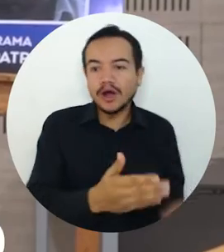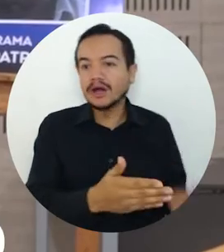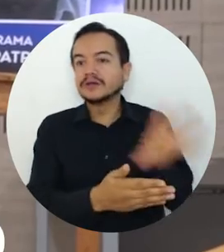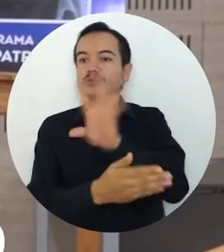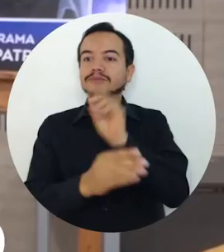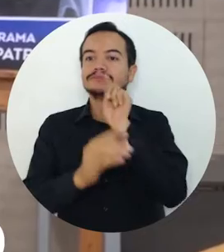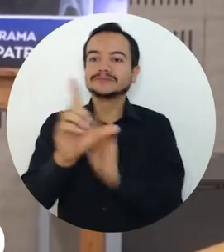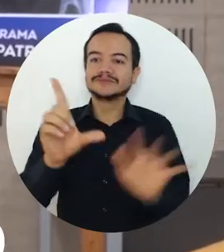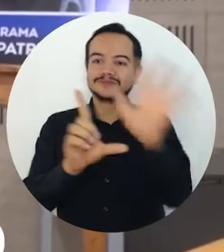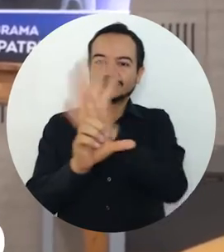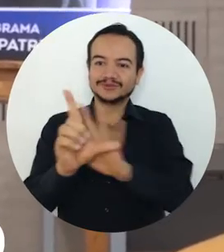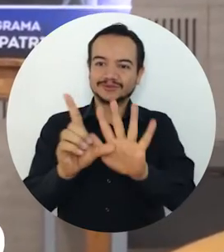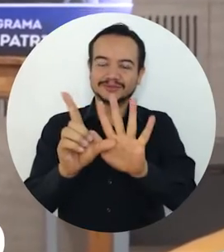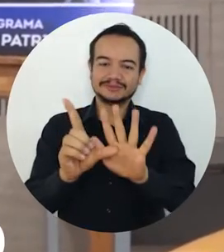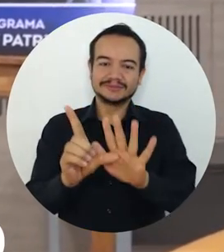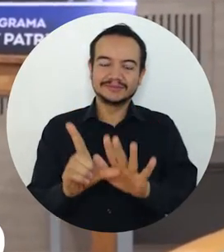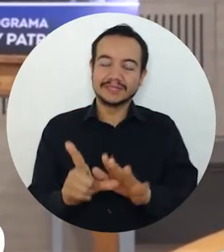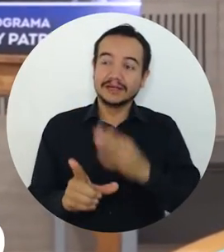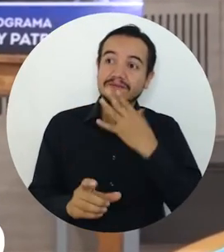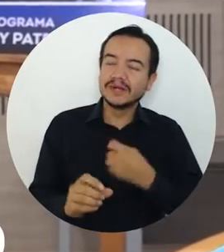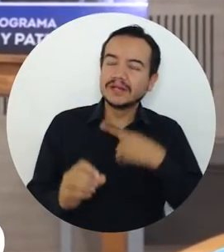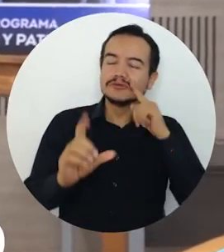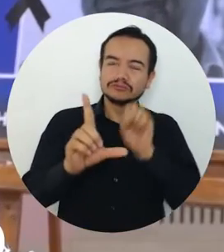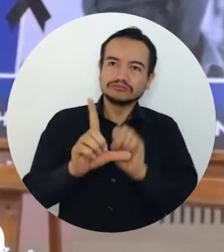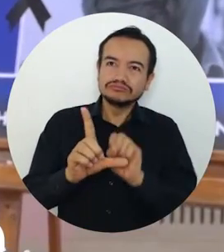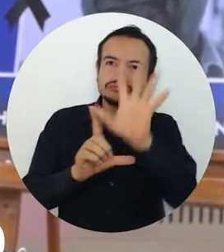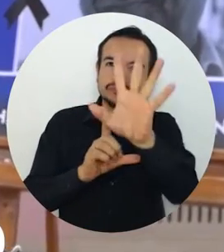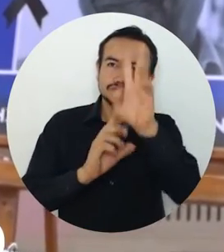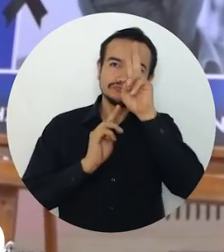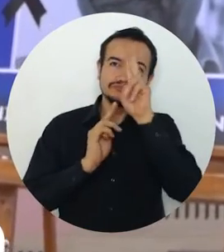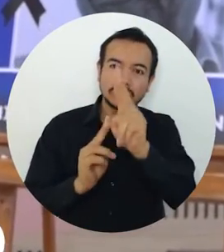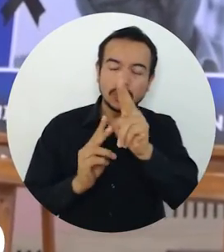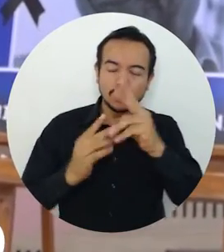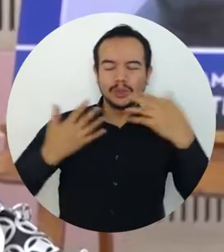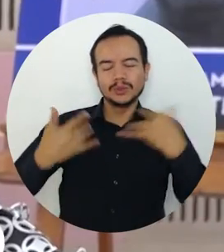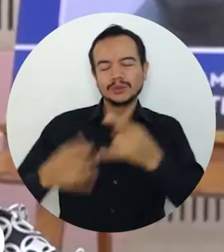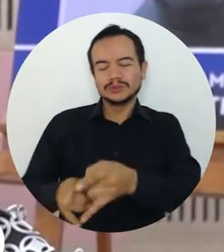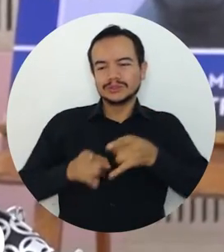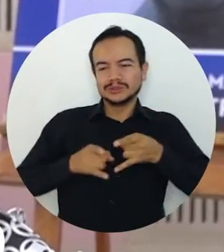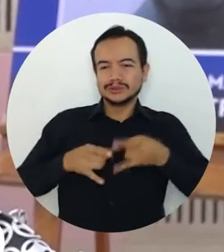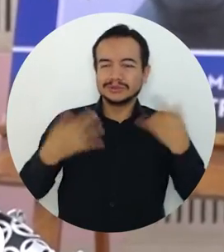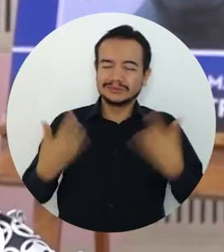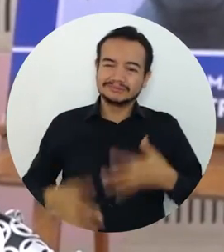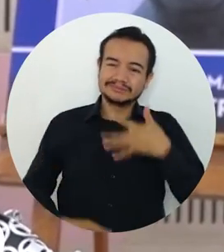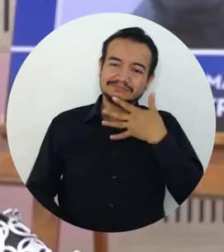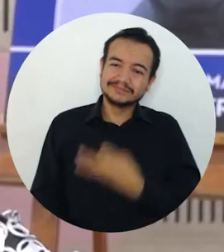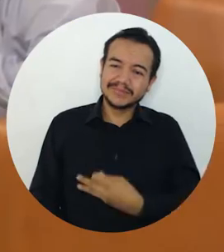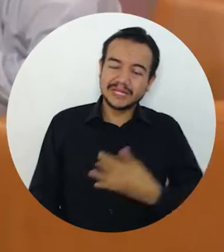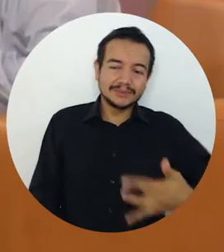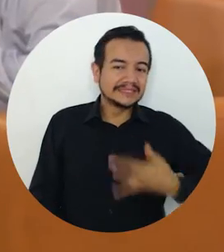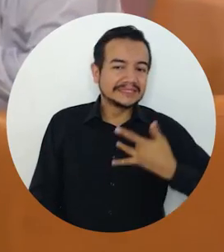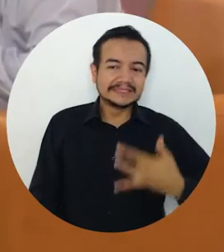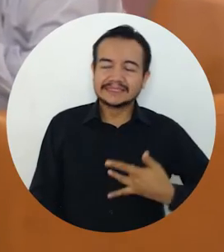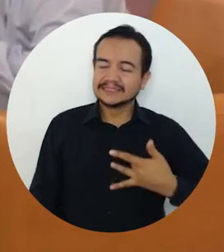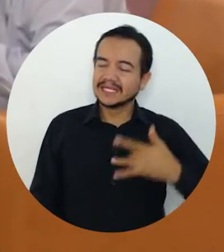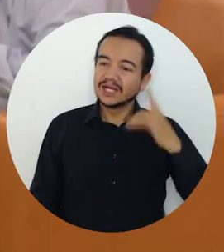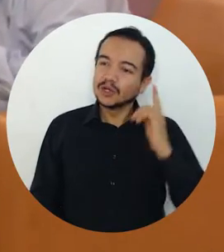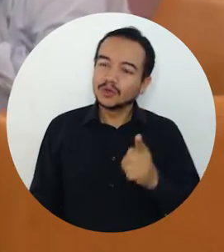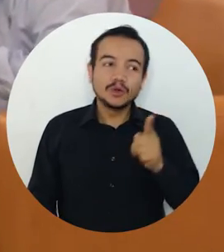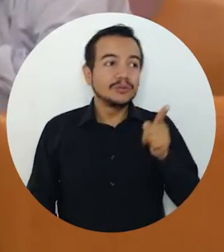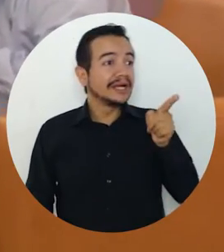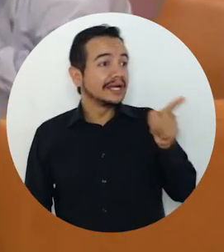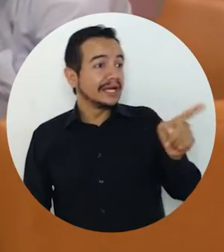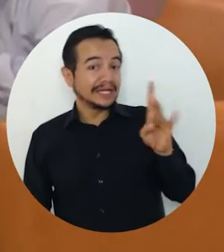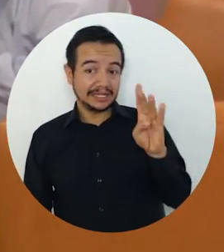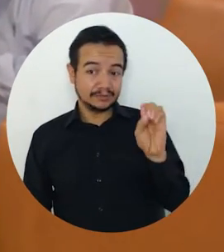Este homenaje para mí es una sorpresa muy grande, es algo maravilloso. Me ha movido mucho porque, de verdad, que él